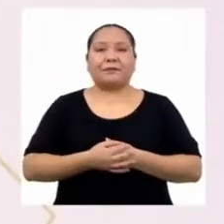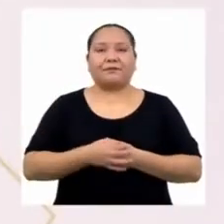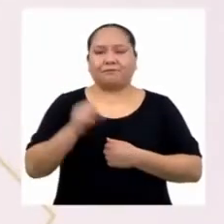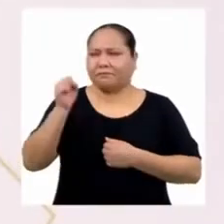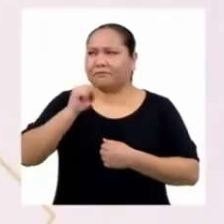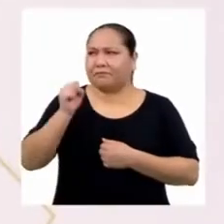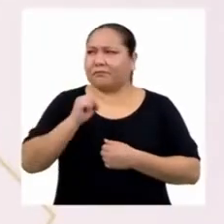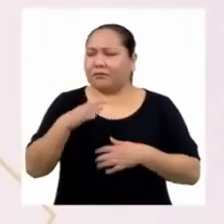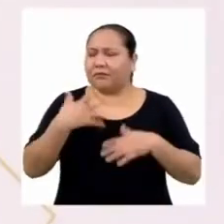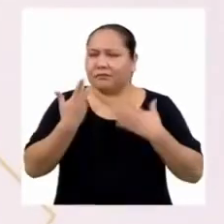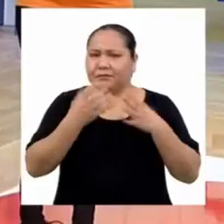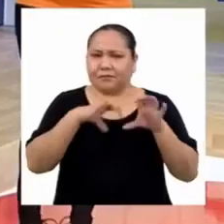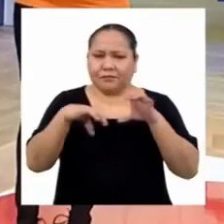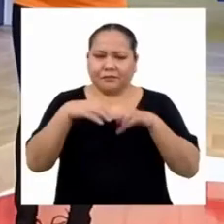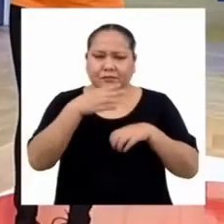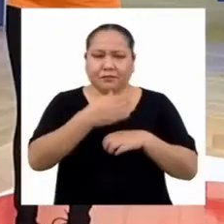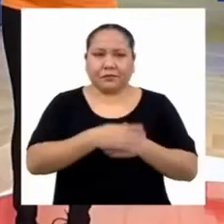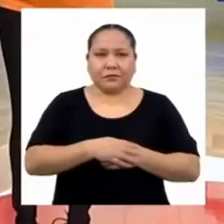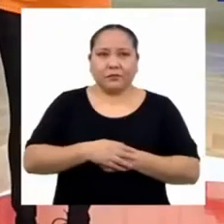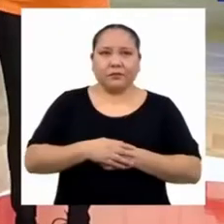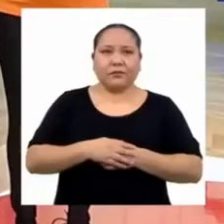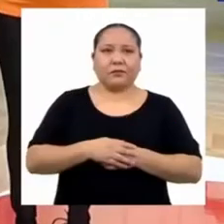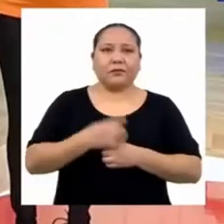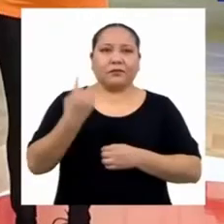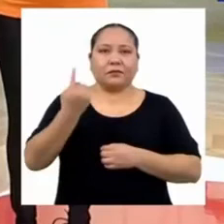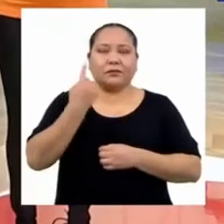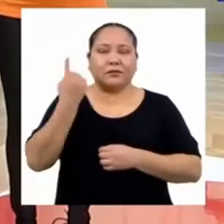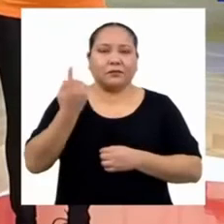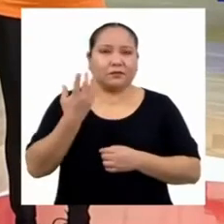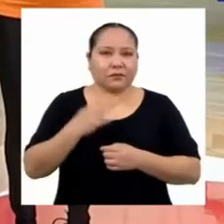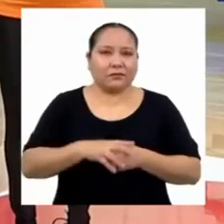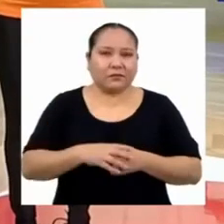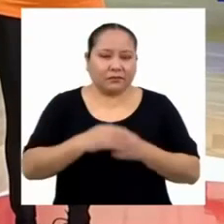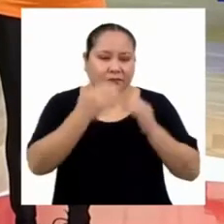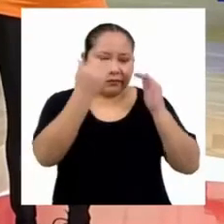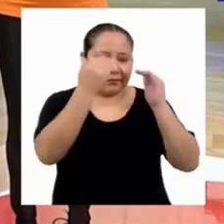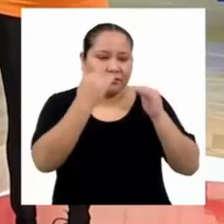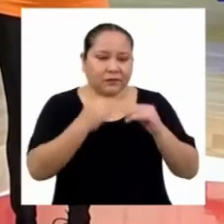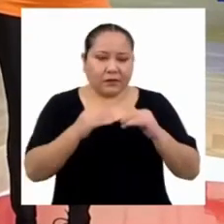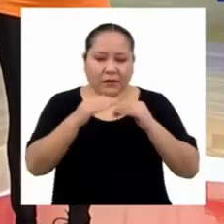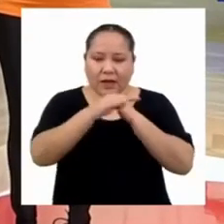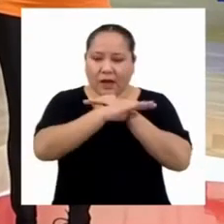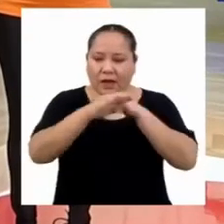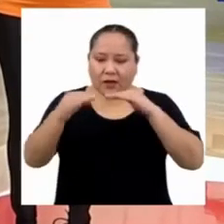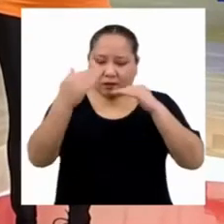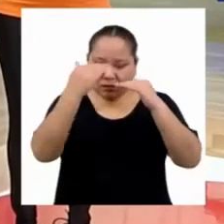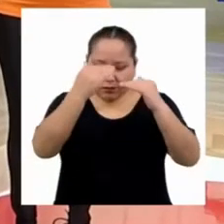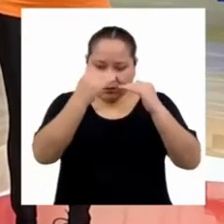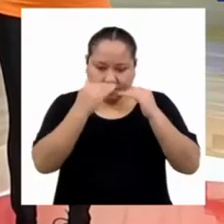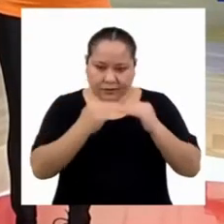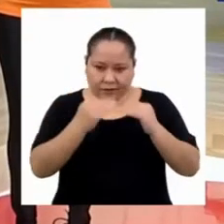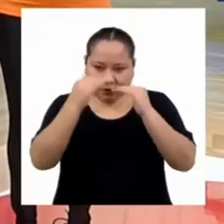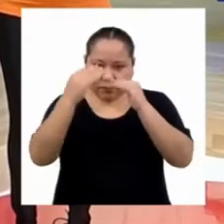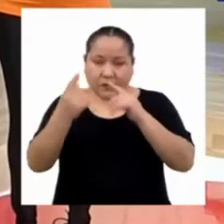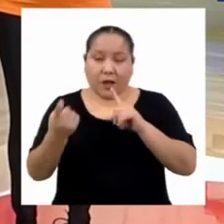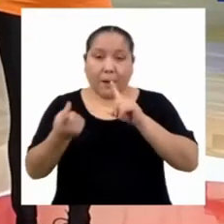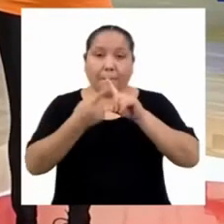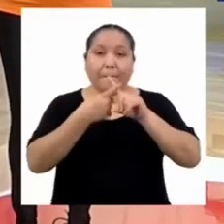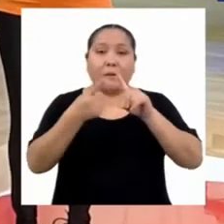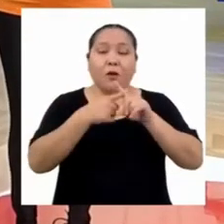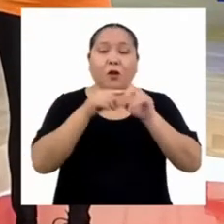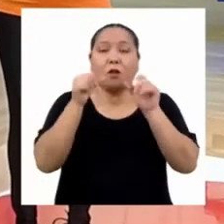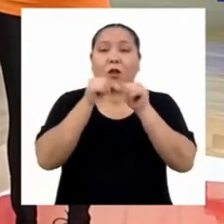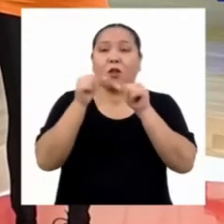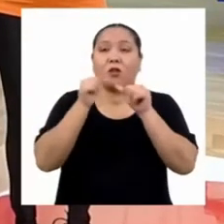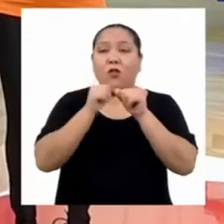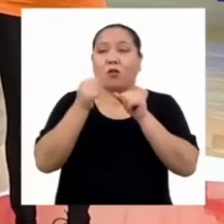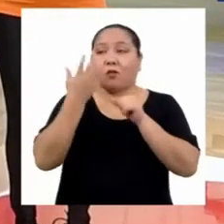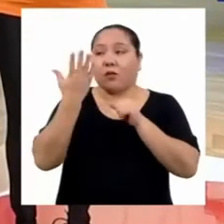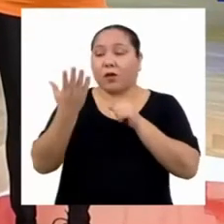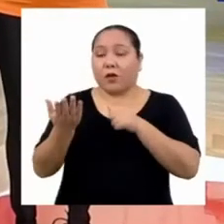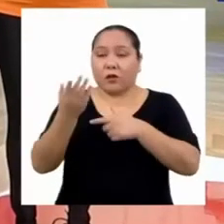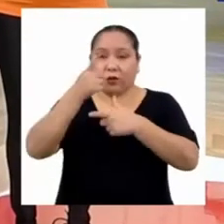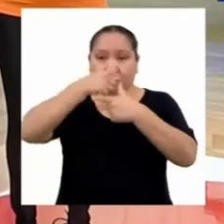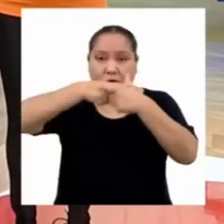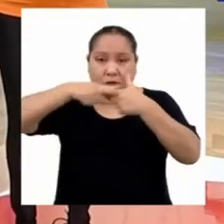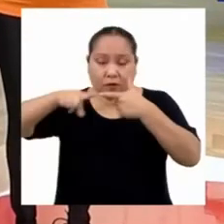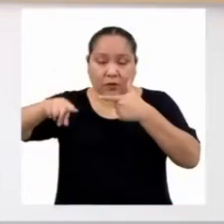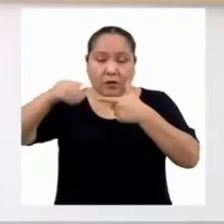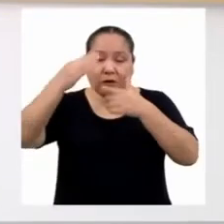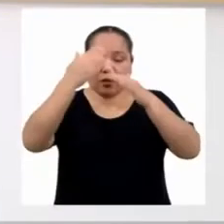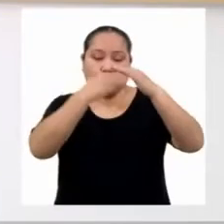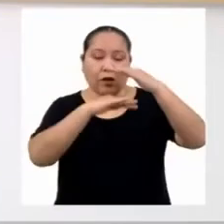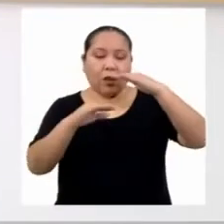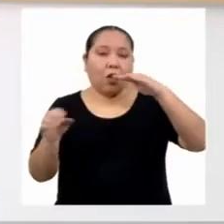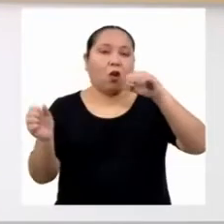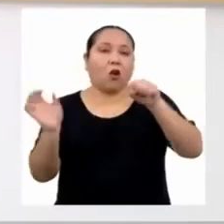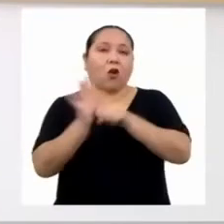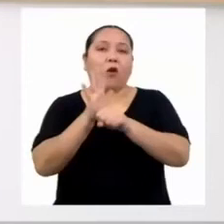¡Claro que sí! Solo es cuestión de tomar los denominadores de cada n numeral, multiplicarlo por el número de la muestra dividido entre el